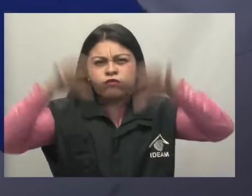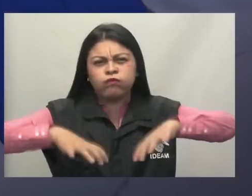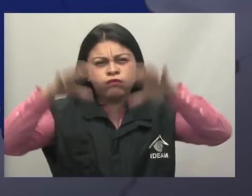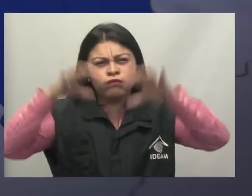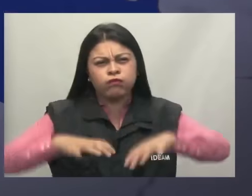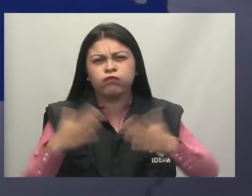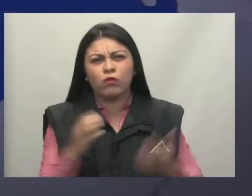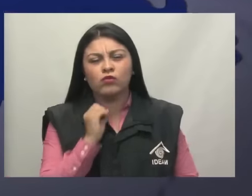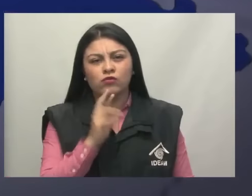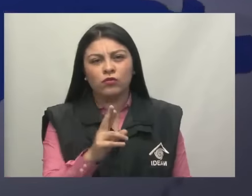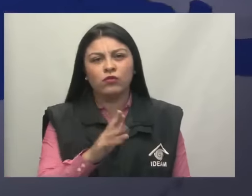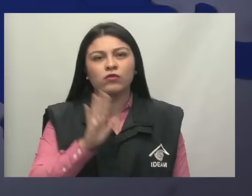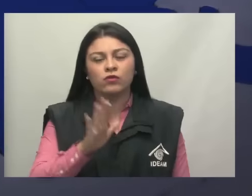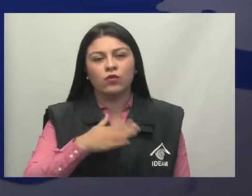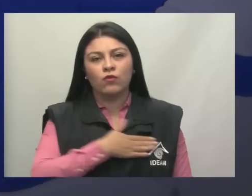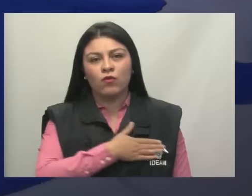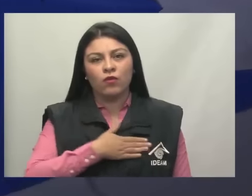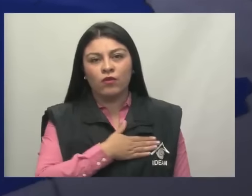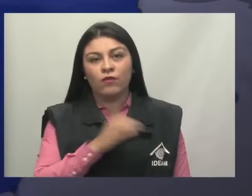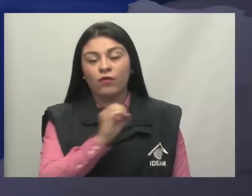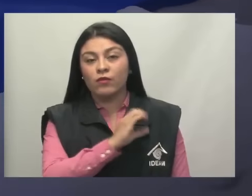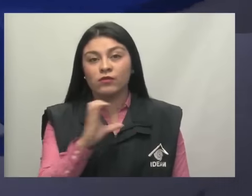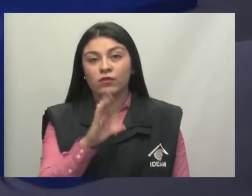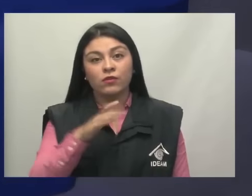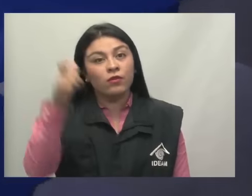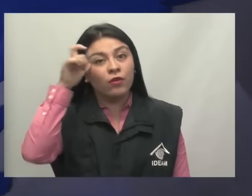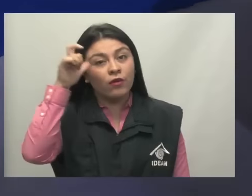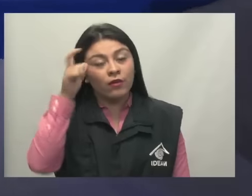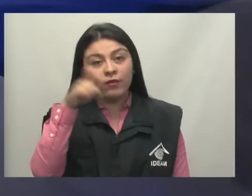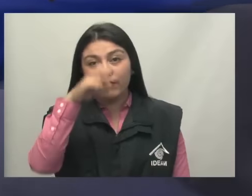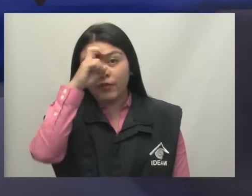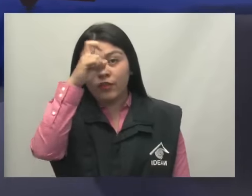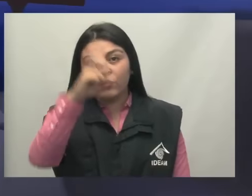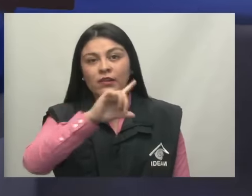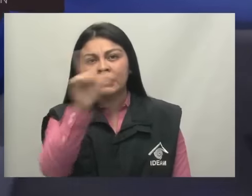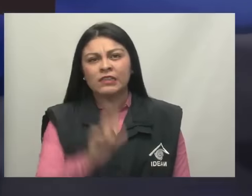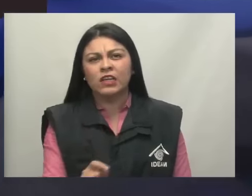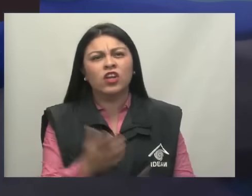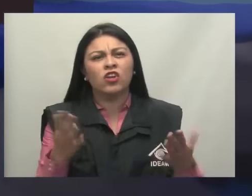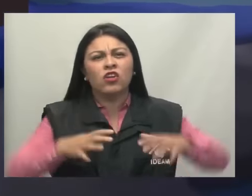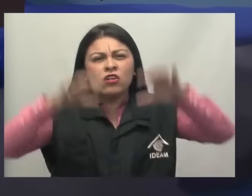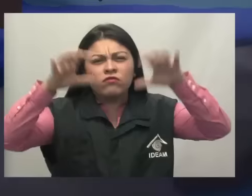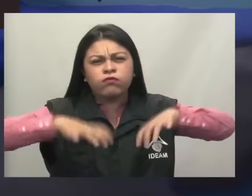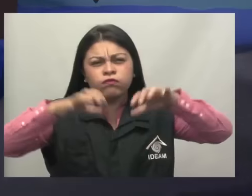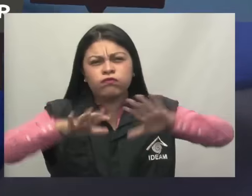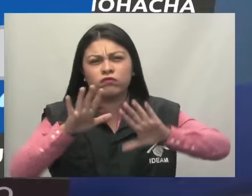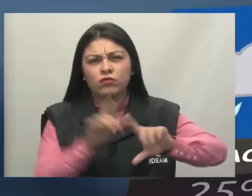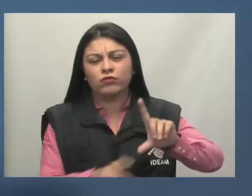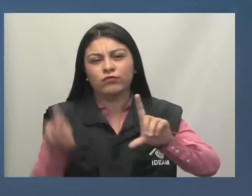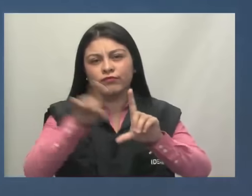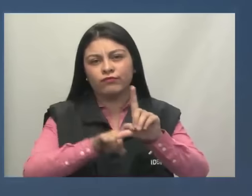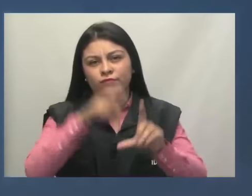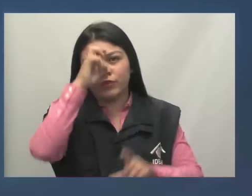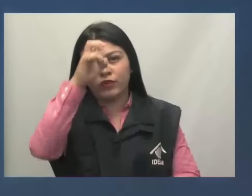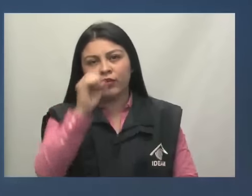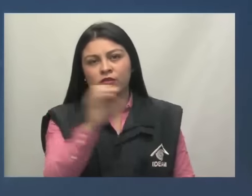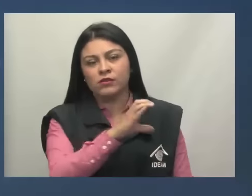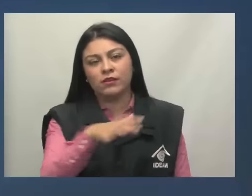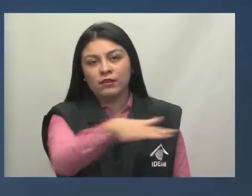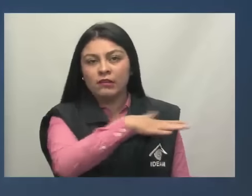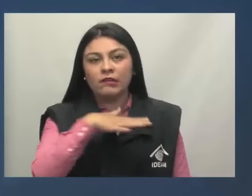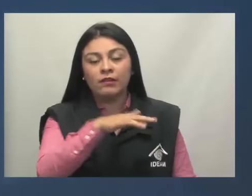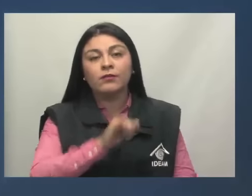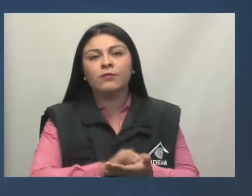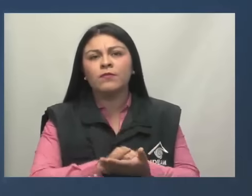sur del territorio, en Bolívar, Occidente de Córdoba y Norte del Cesar, con lloviznas en el suroccidente de La Guajira. Las